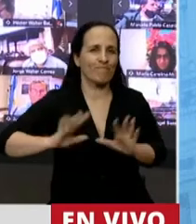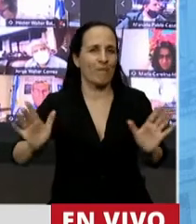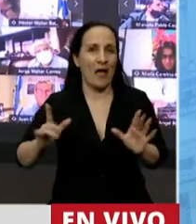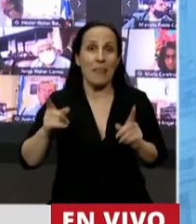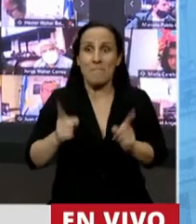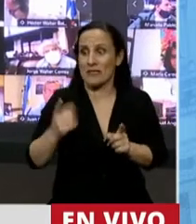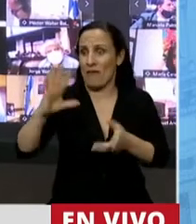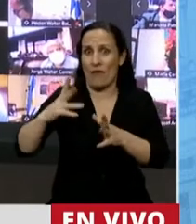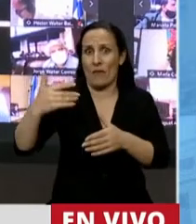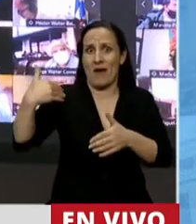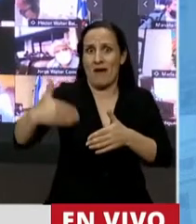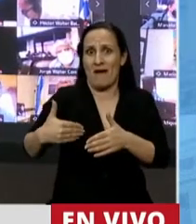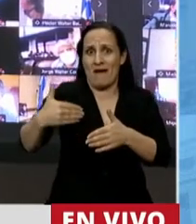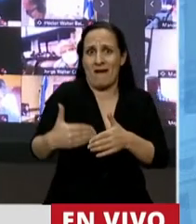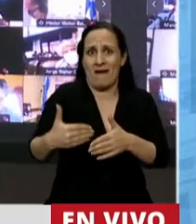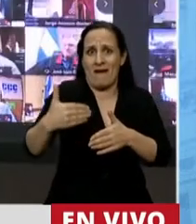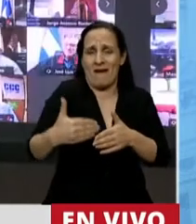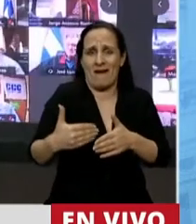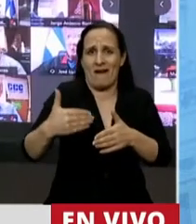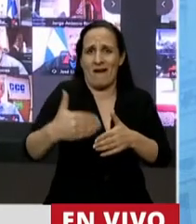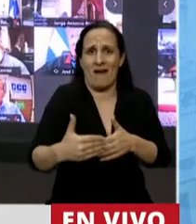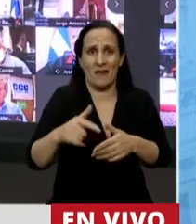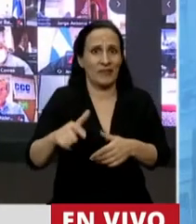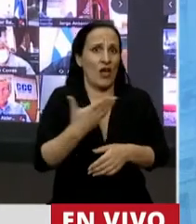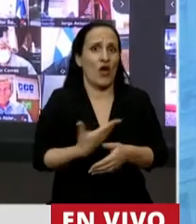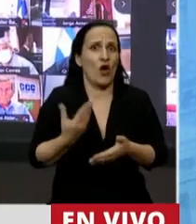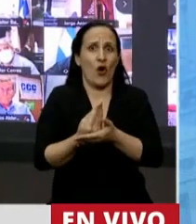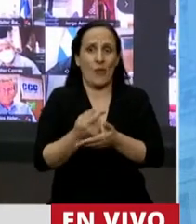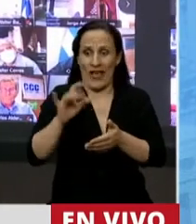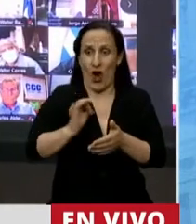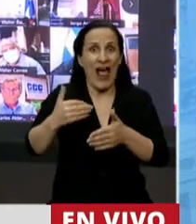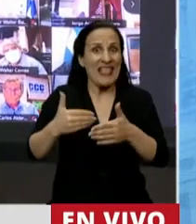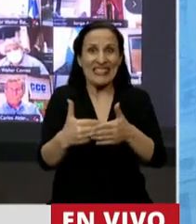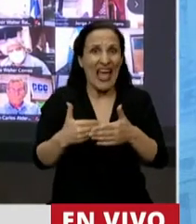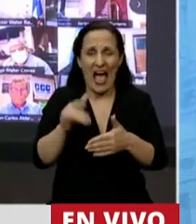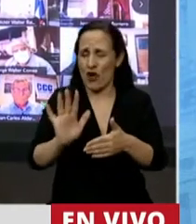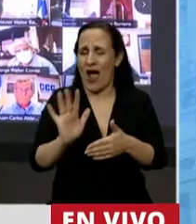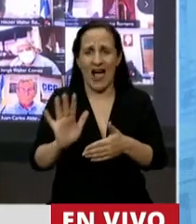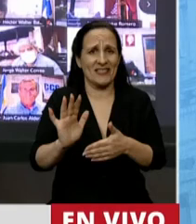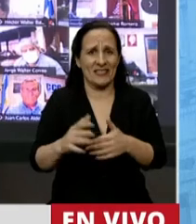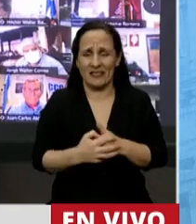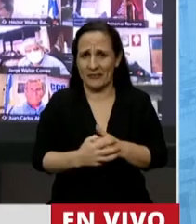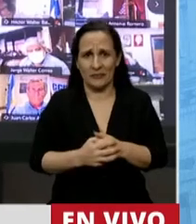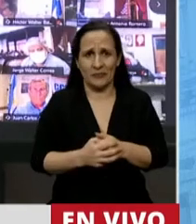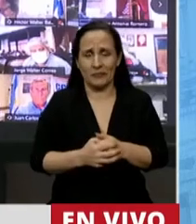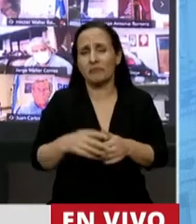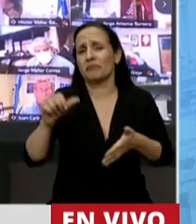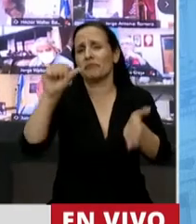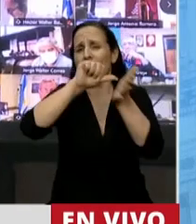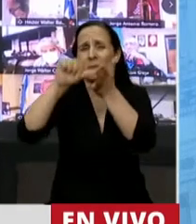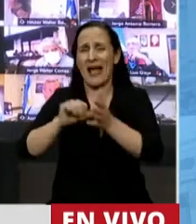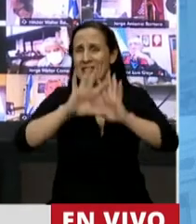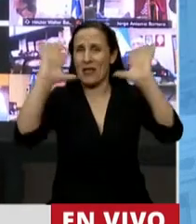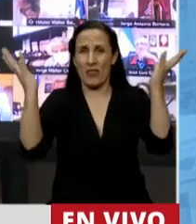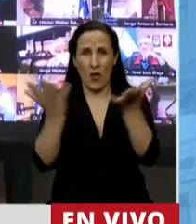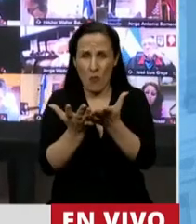vienen haciéndolo acción tras acción este gobierno durante este año de gestión. En todos los países del mundo,